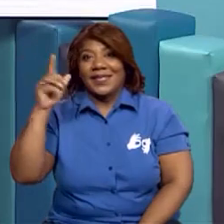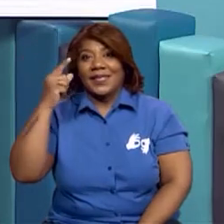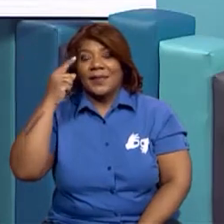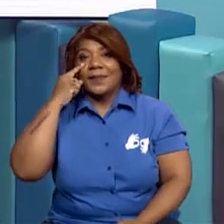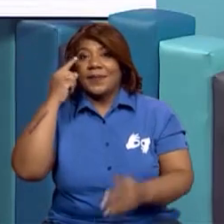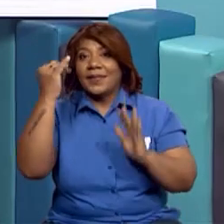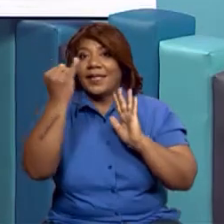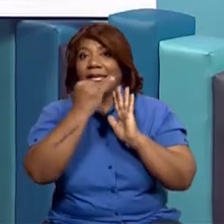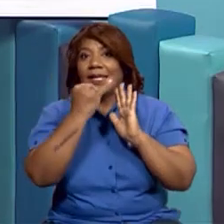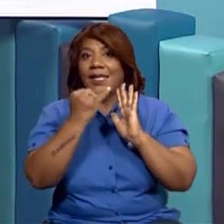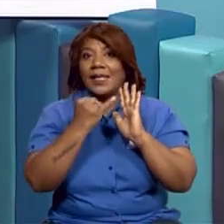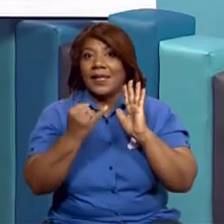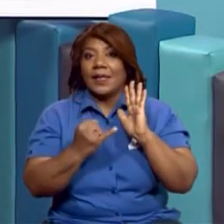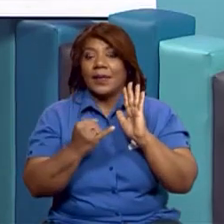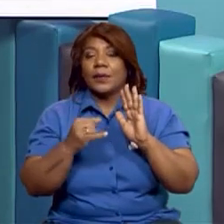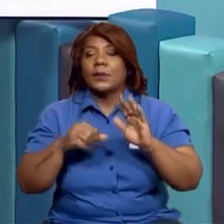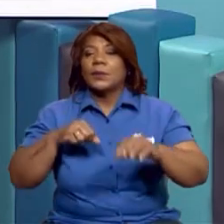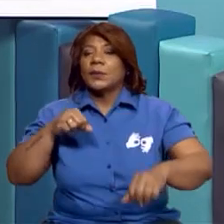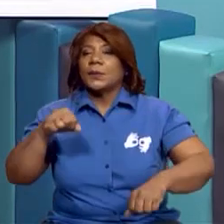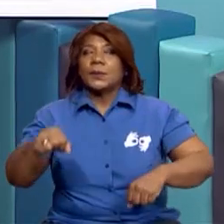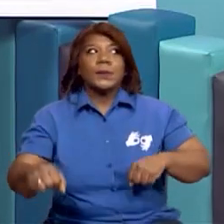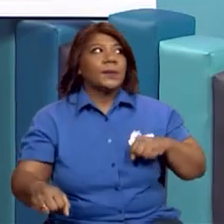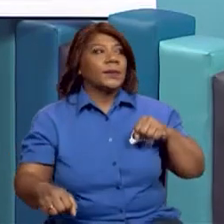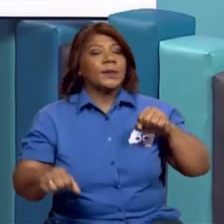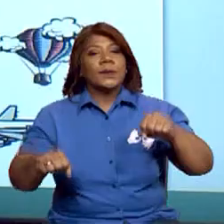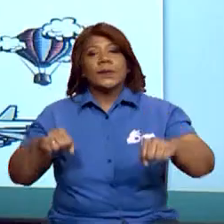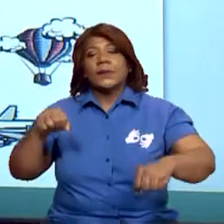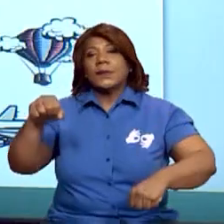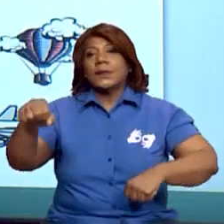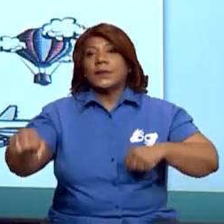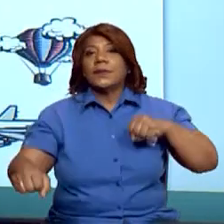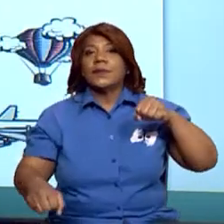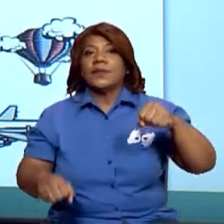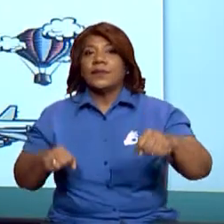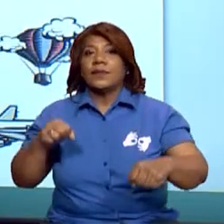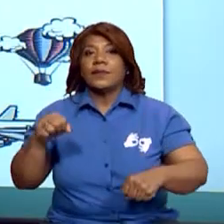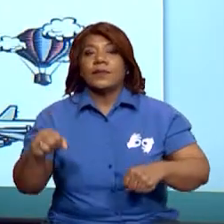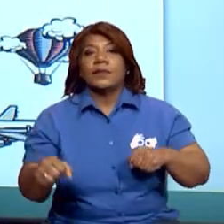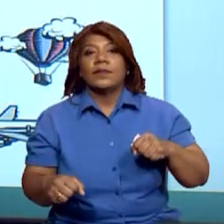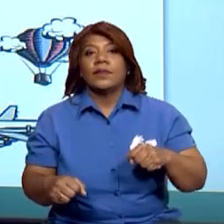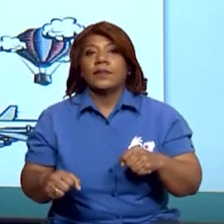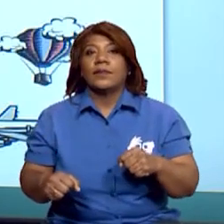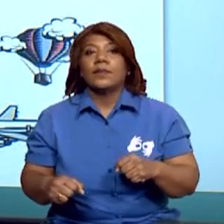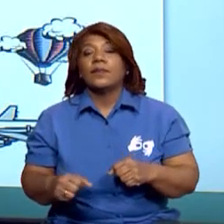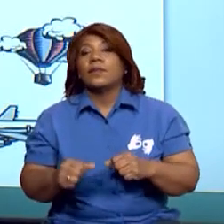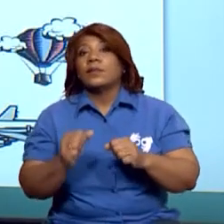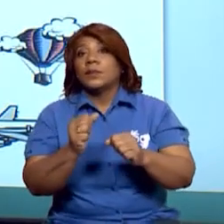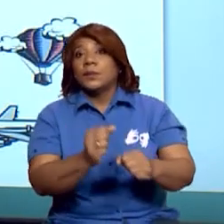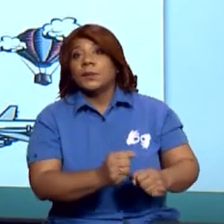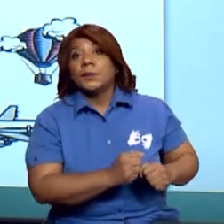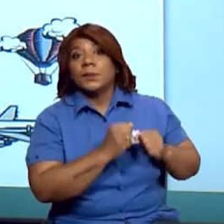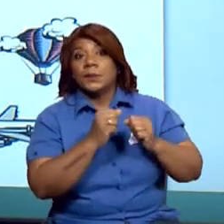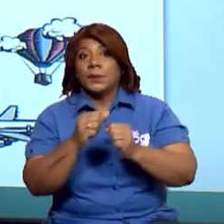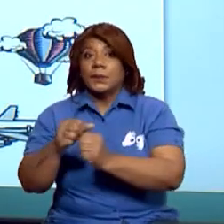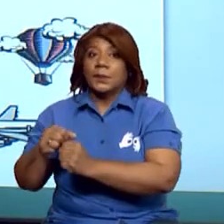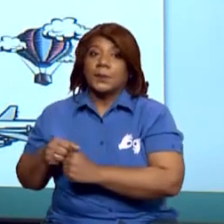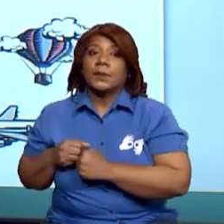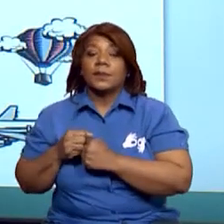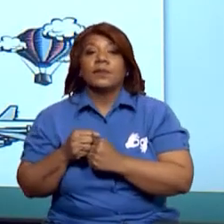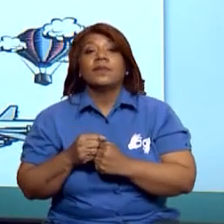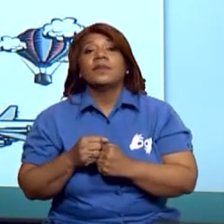¿ok? Tenemos una bicicleta, una carreta, tenemos una balsa, coche, camión.